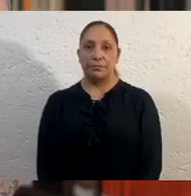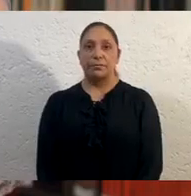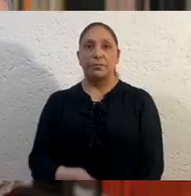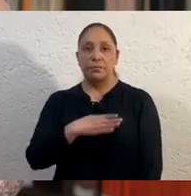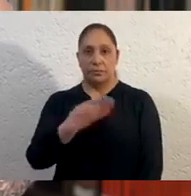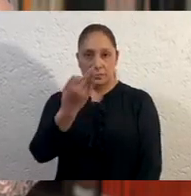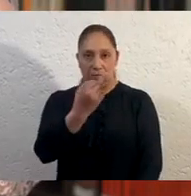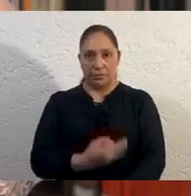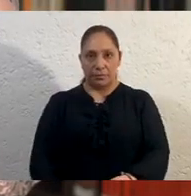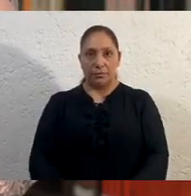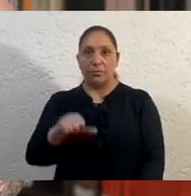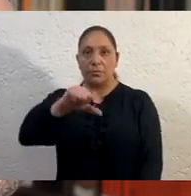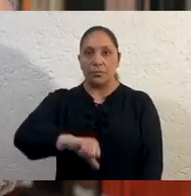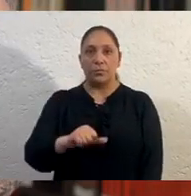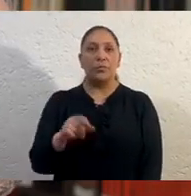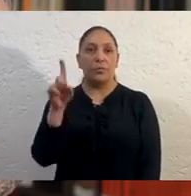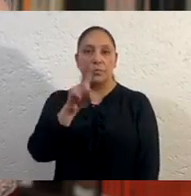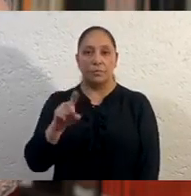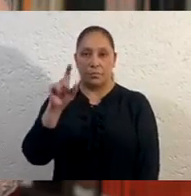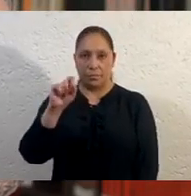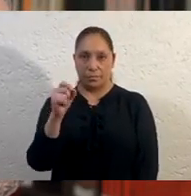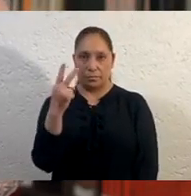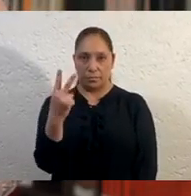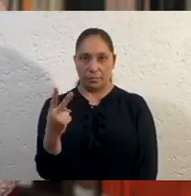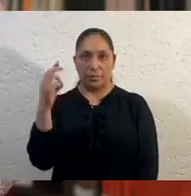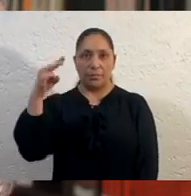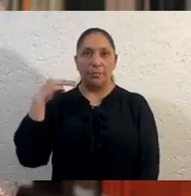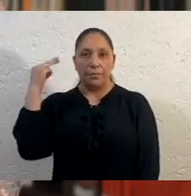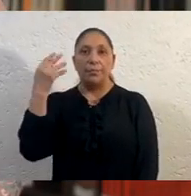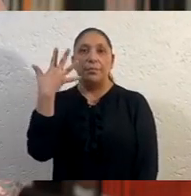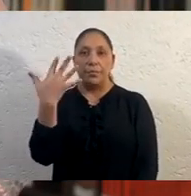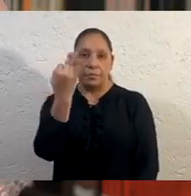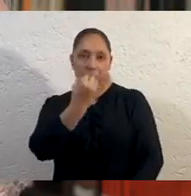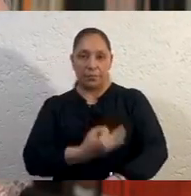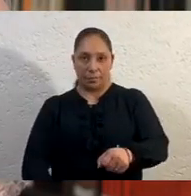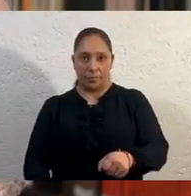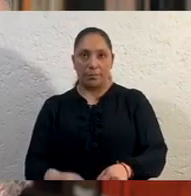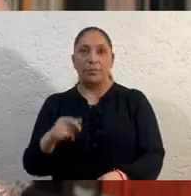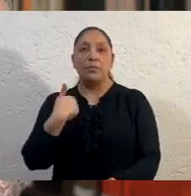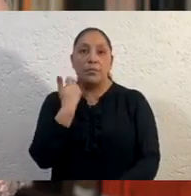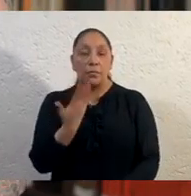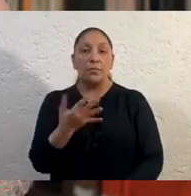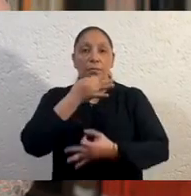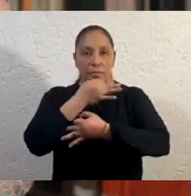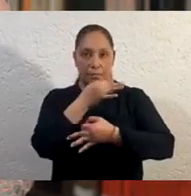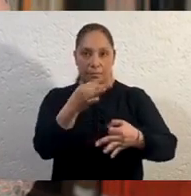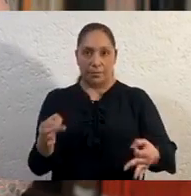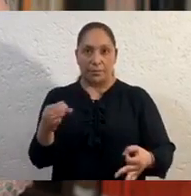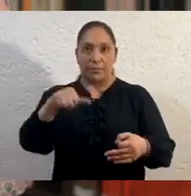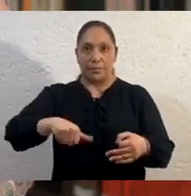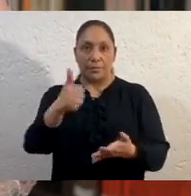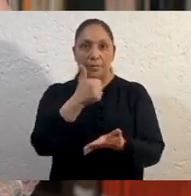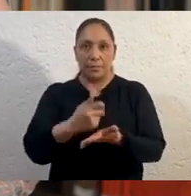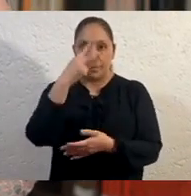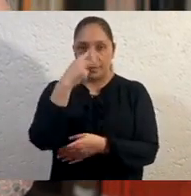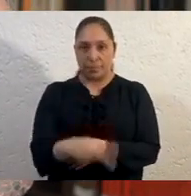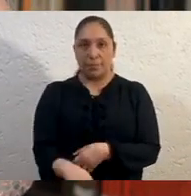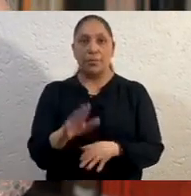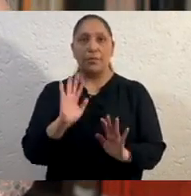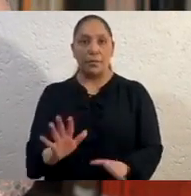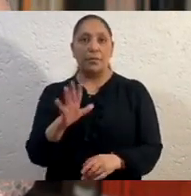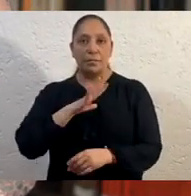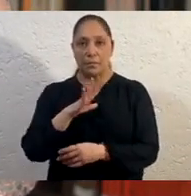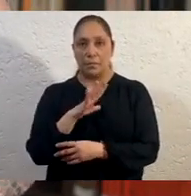Buenas tardes. Hoy es domingo 22 de marzo a las 5 de la tarde y quiero informar que en la Ciudad de México